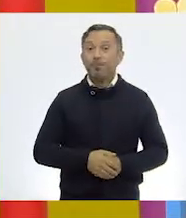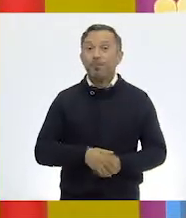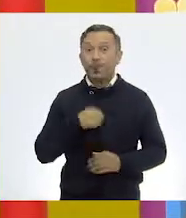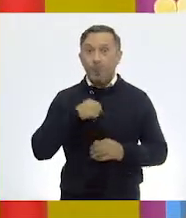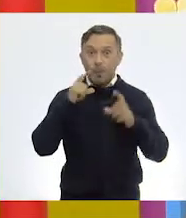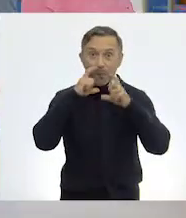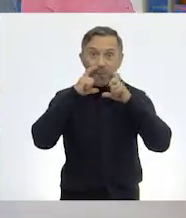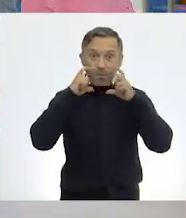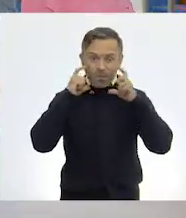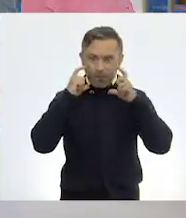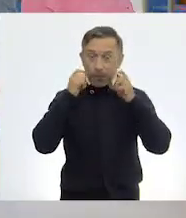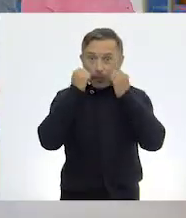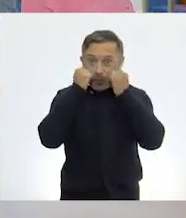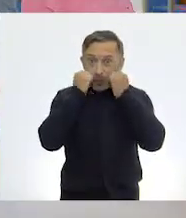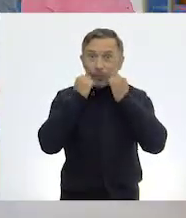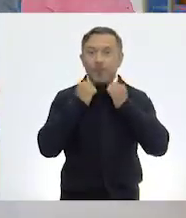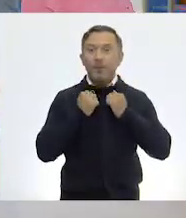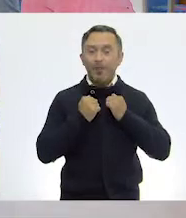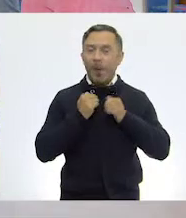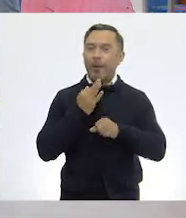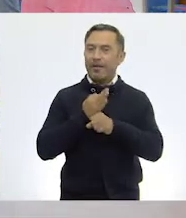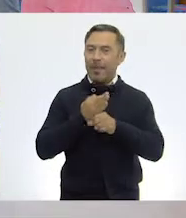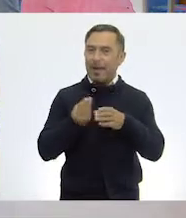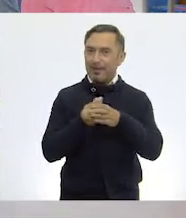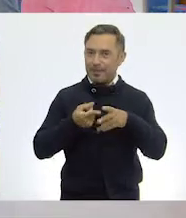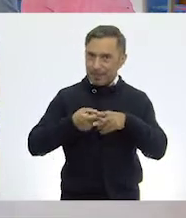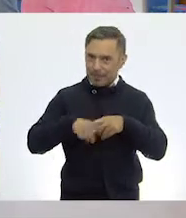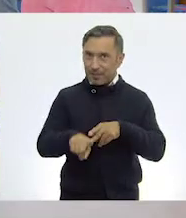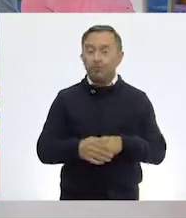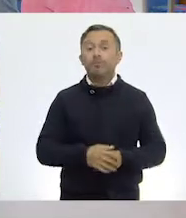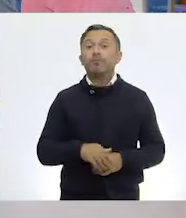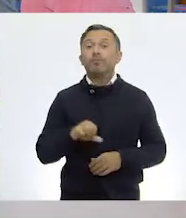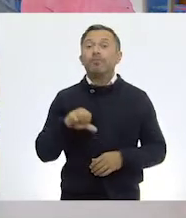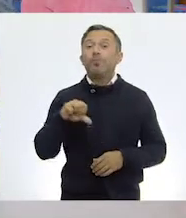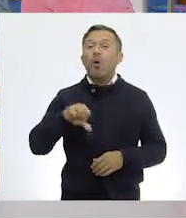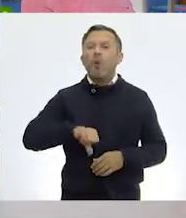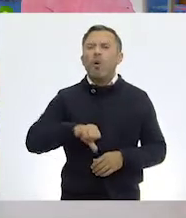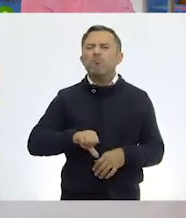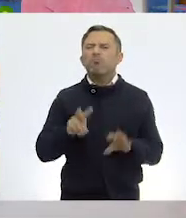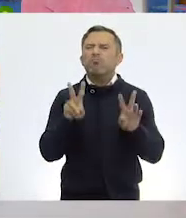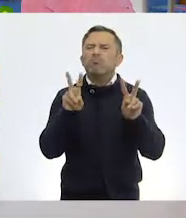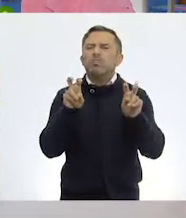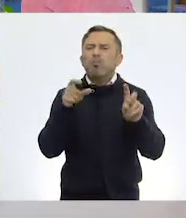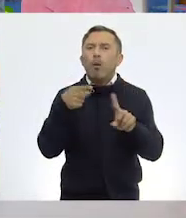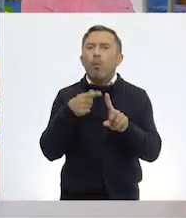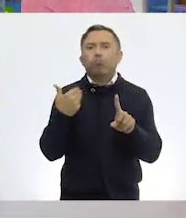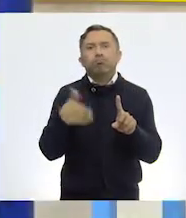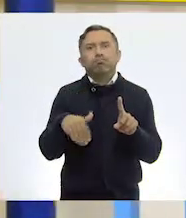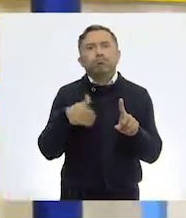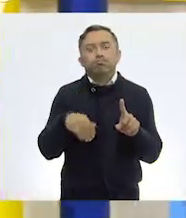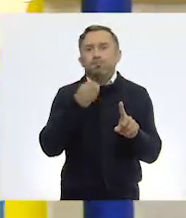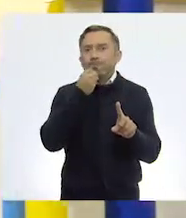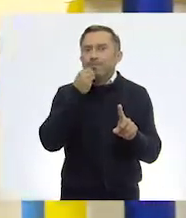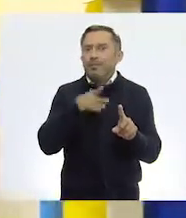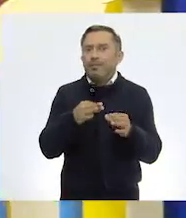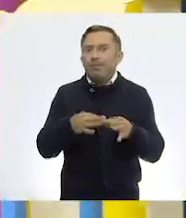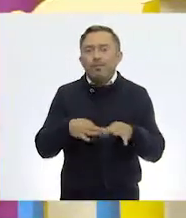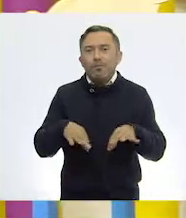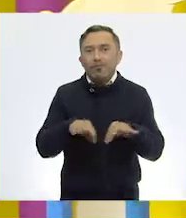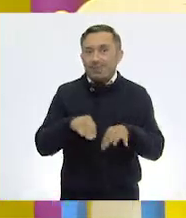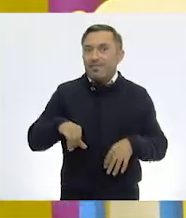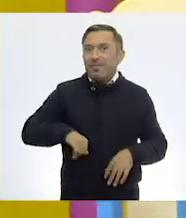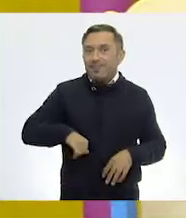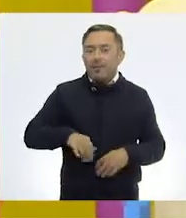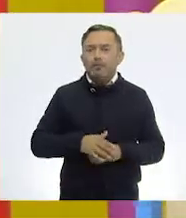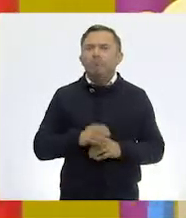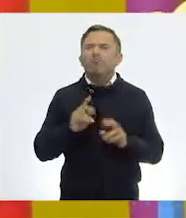nuestra sesión. Bien, el día de hoy vamos a aprender algo muy, muy interesante. Se trata sobre más animales.